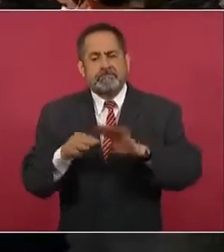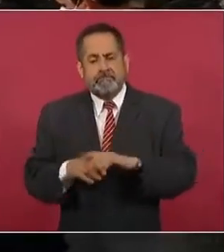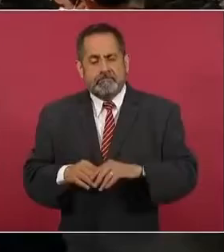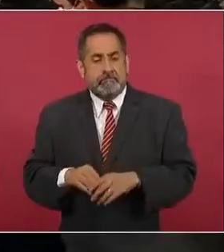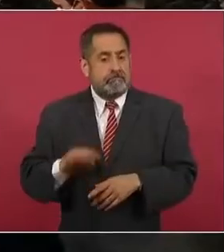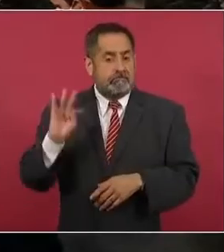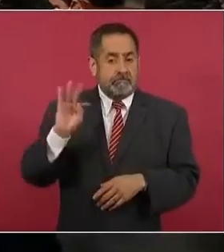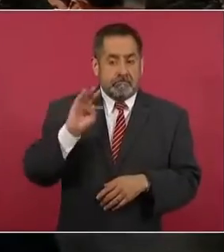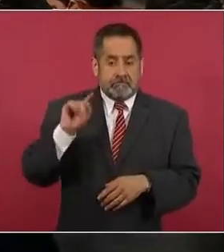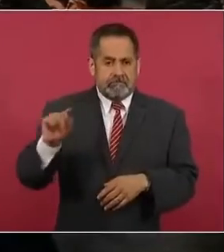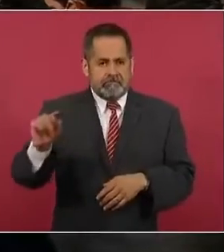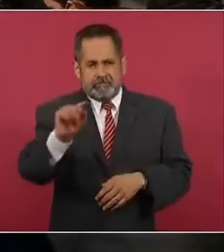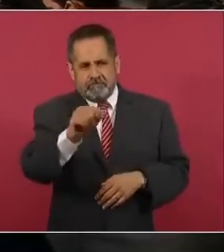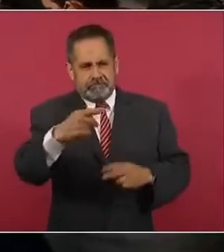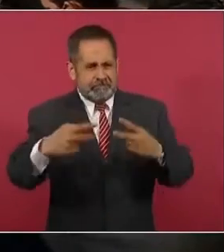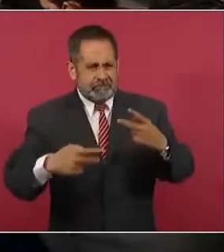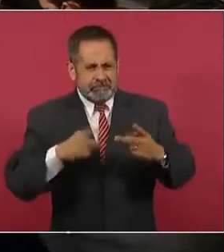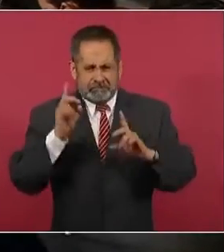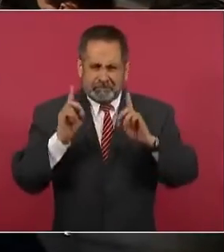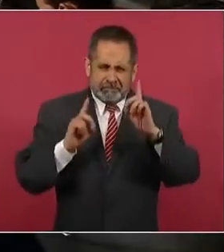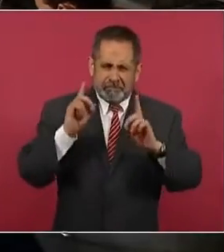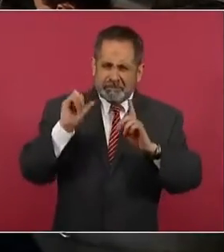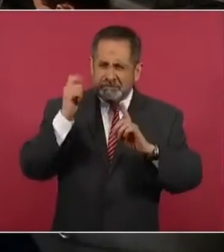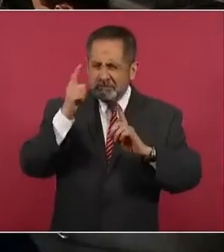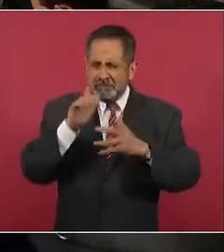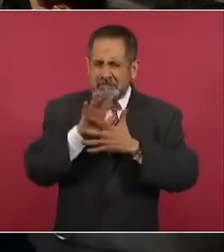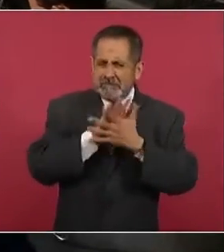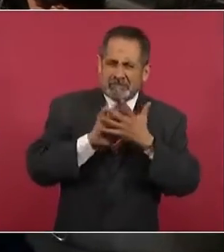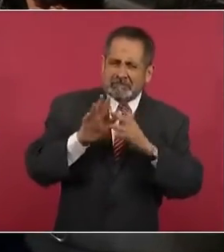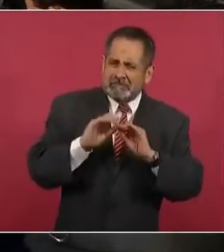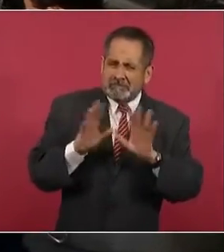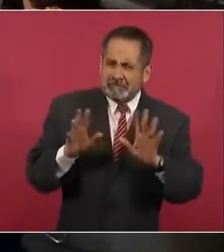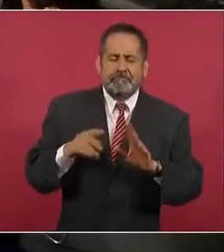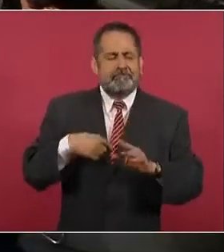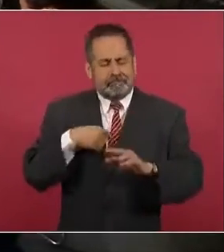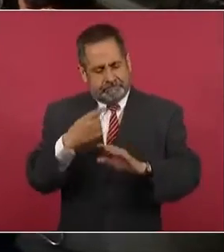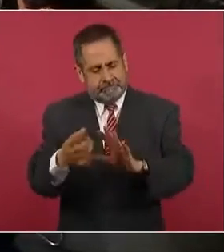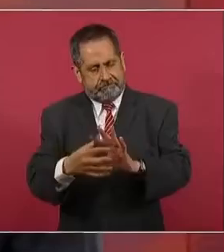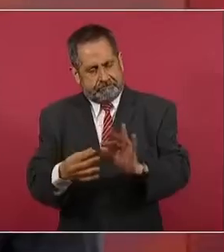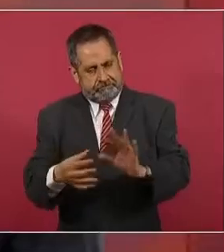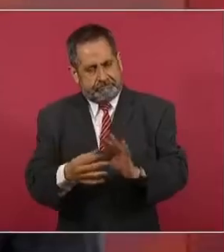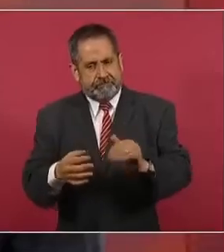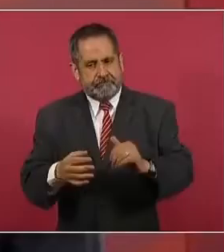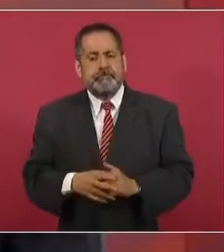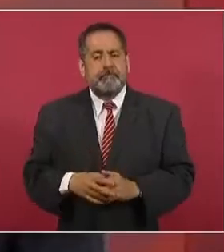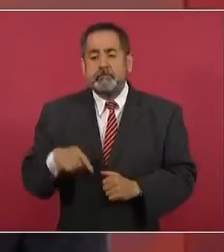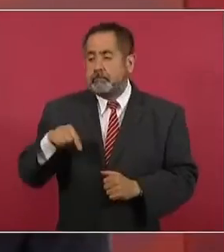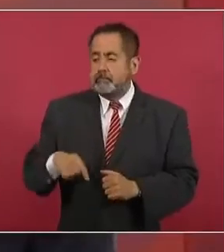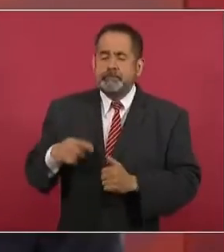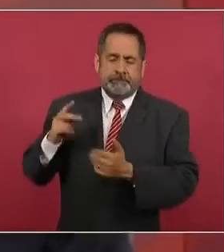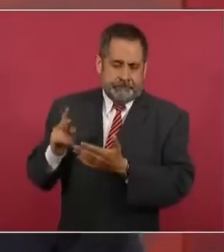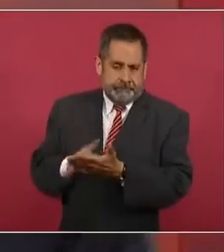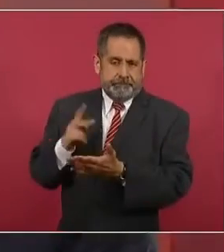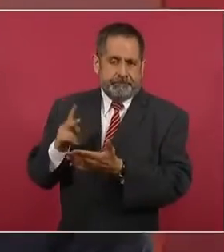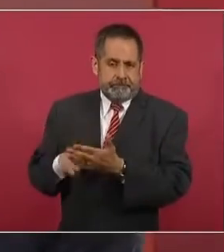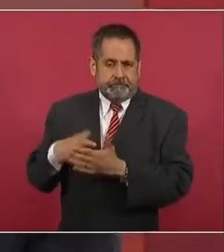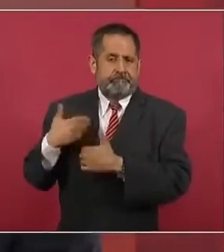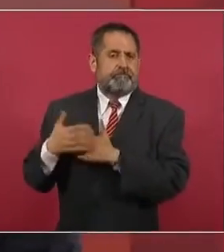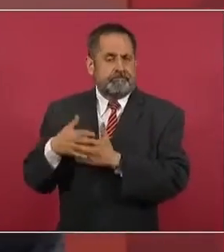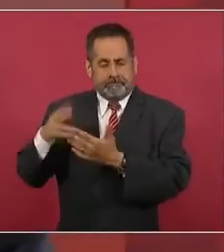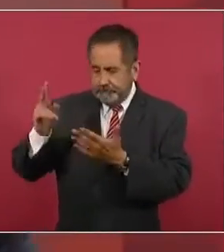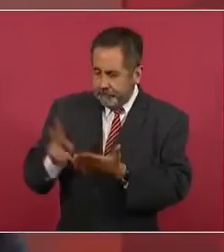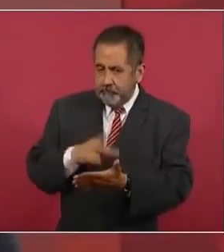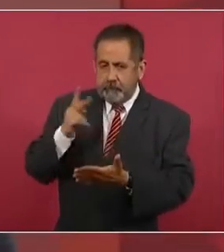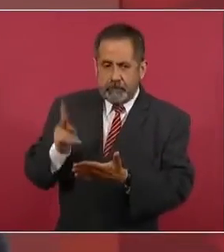dudas, ya hemos dicho varias veces, pero lo vamos a seguir repitiendo